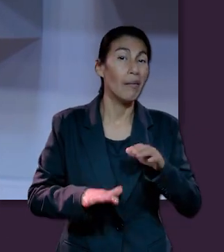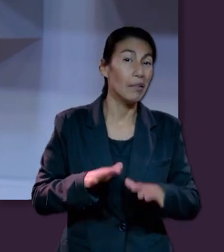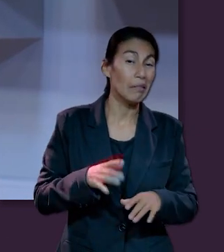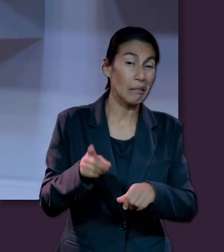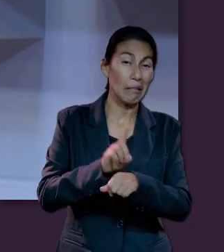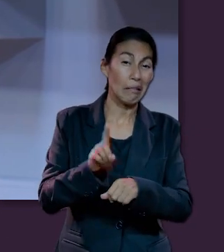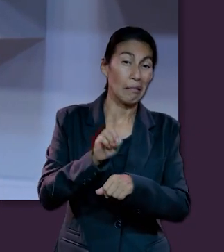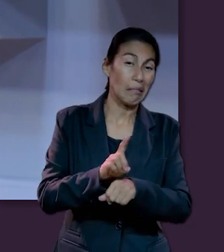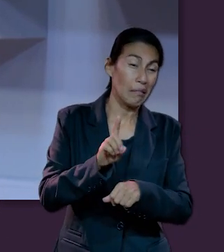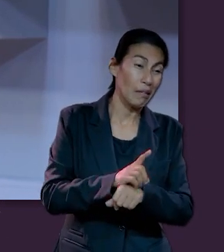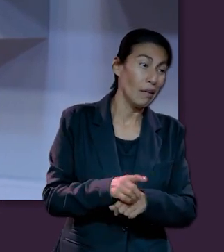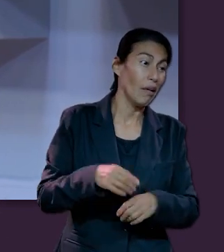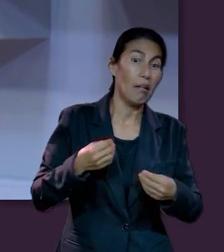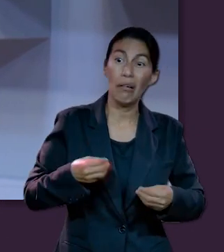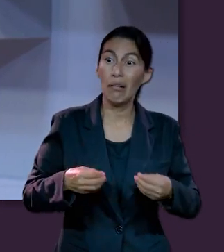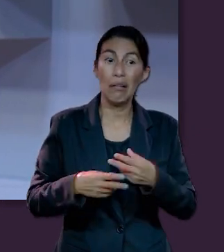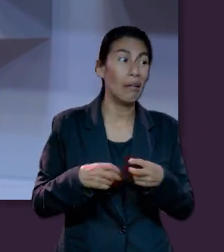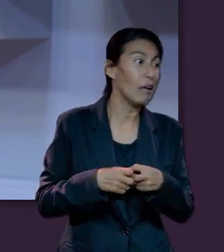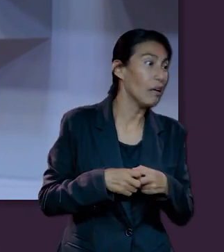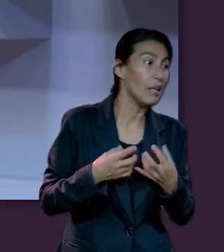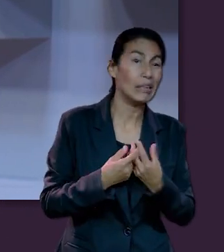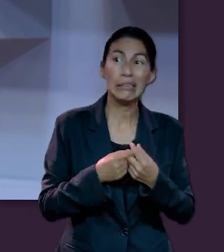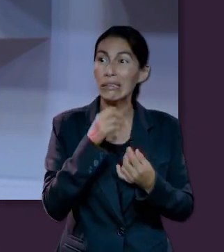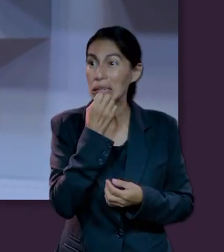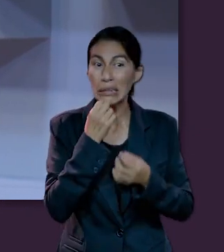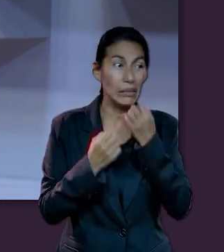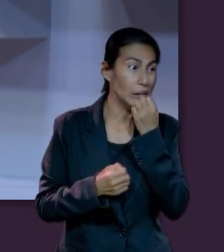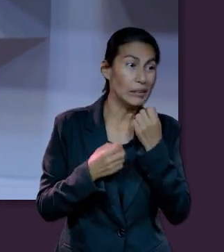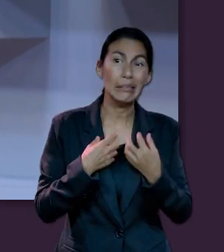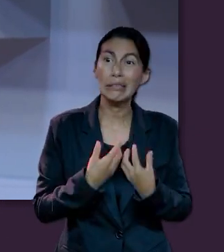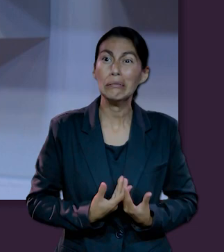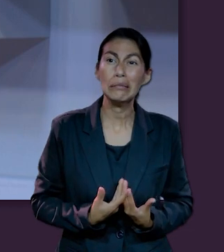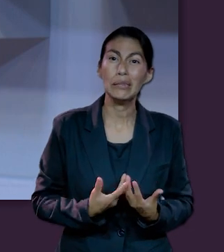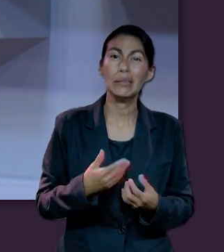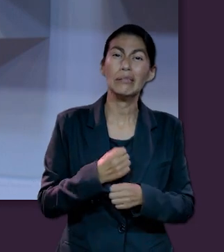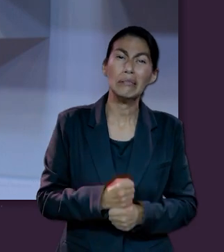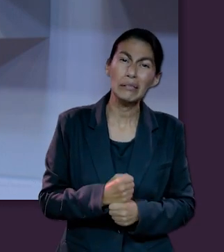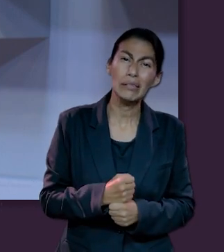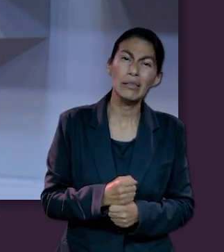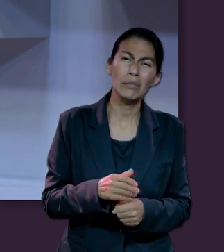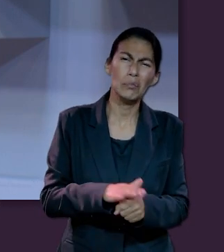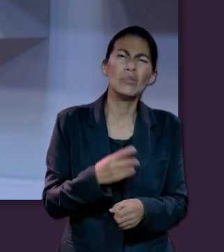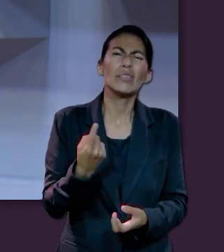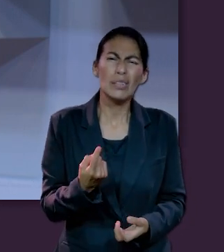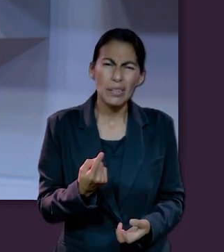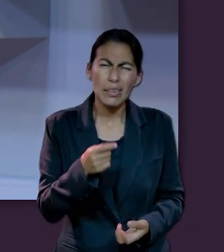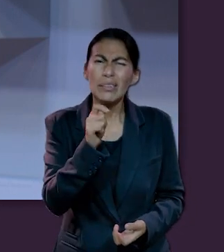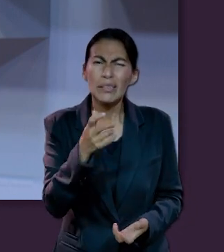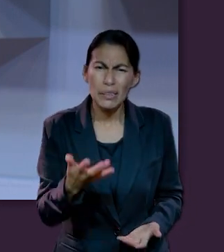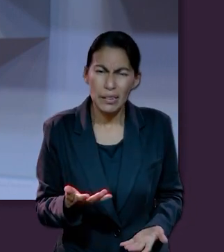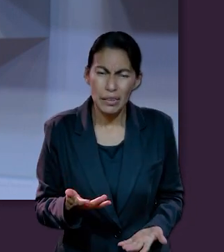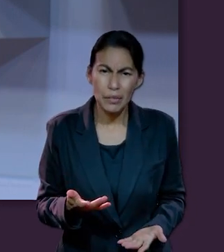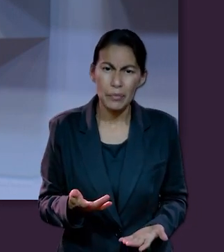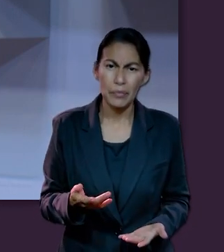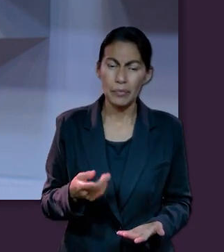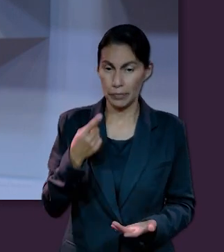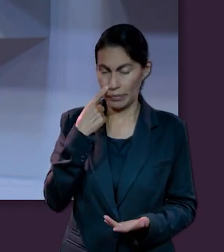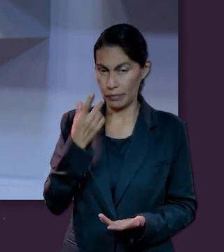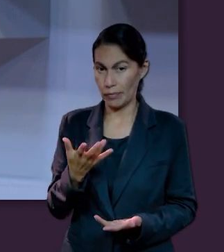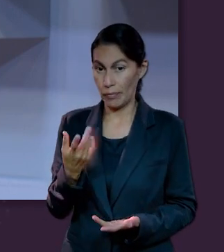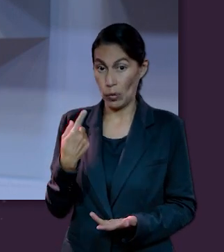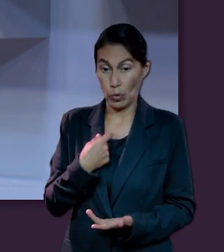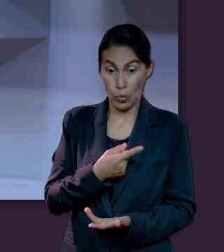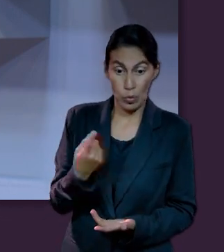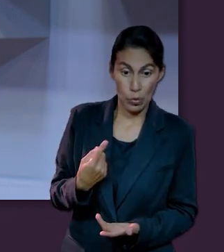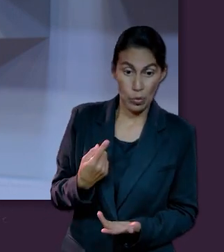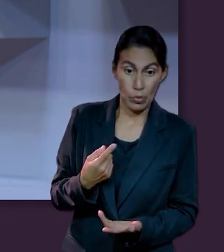el estrés que tenemos en el día a día, ¿por qué razón es? ¿Cuál es el fin? Porque si al final, y Eclesiastes lo decía también,